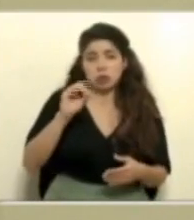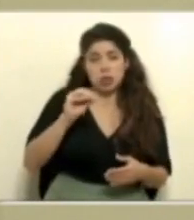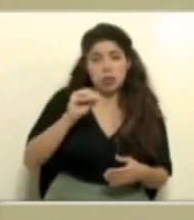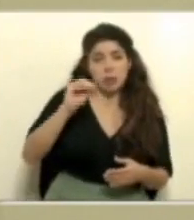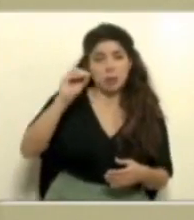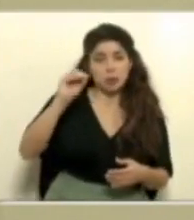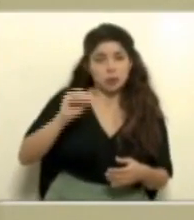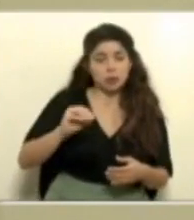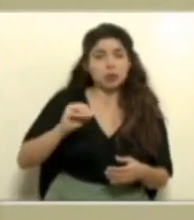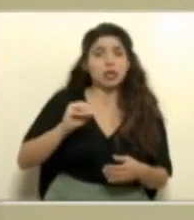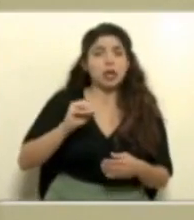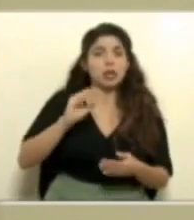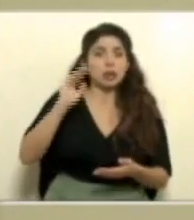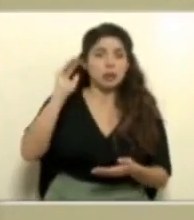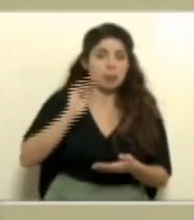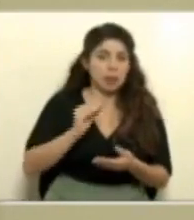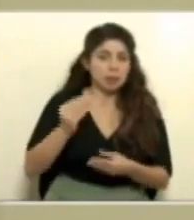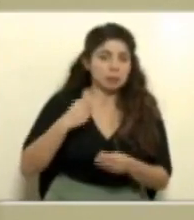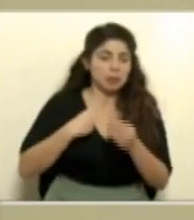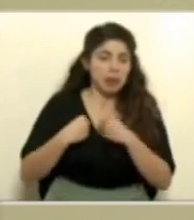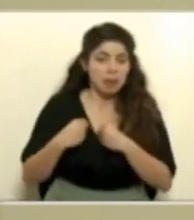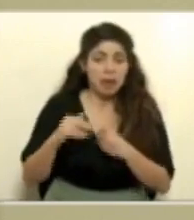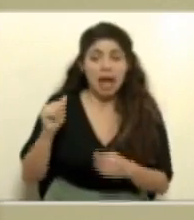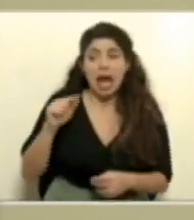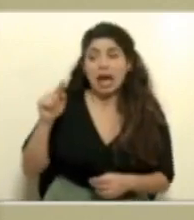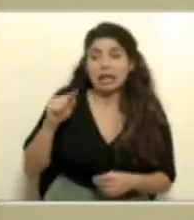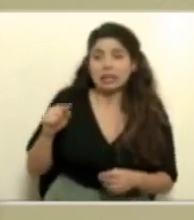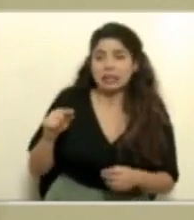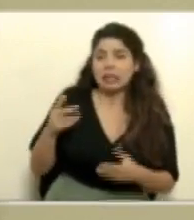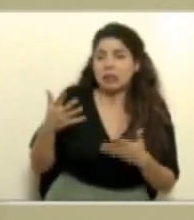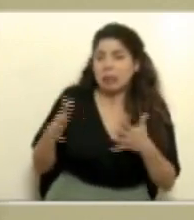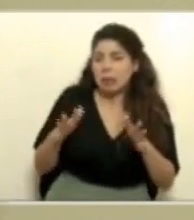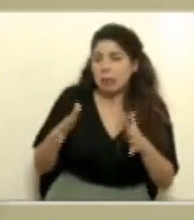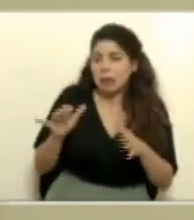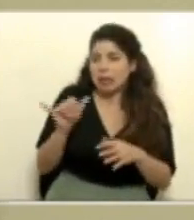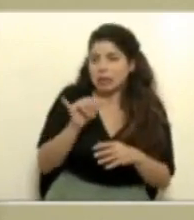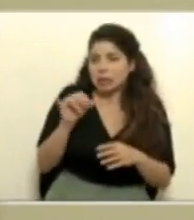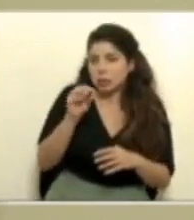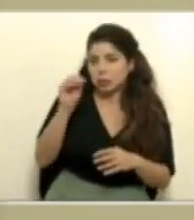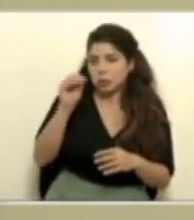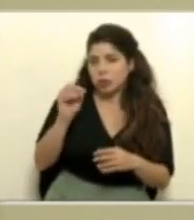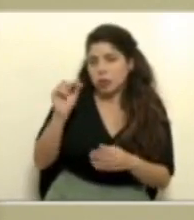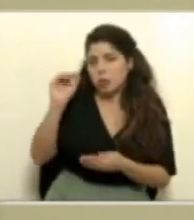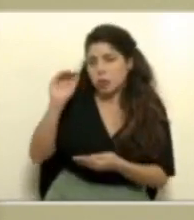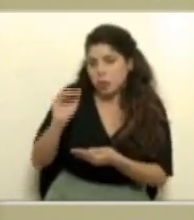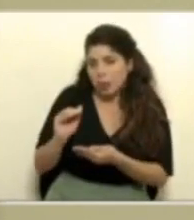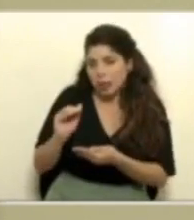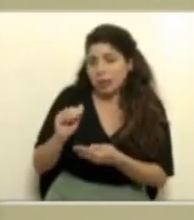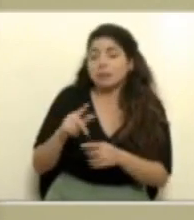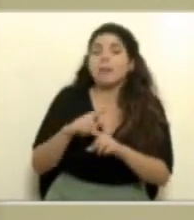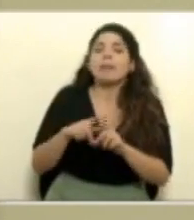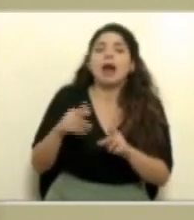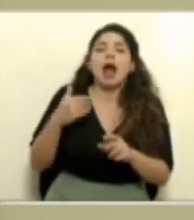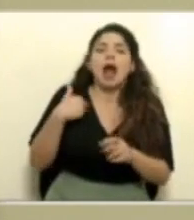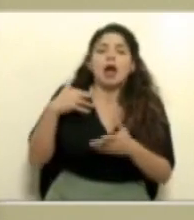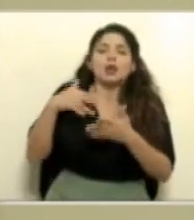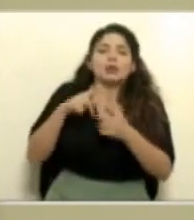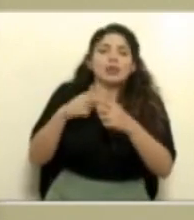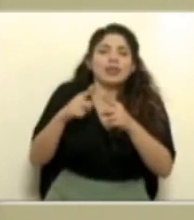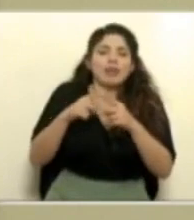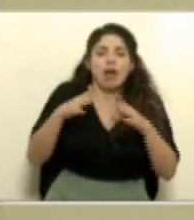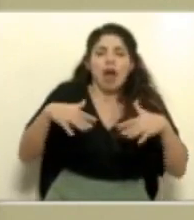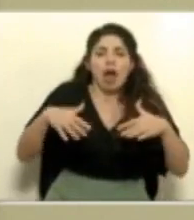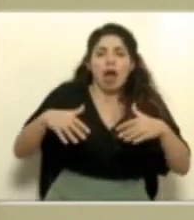% de disminución de transmisibilidad con AstraZeneca posiblemente han de parecido un poco menos pero hay diferentes estudios no hay un